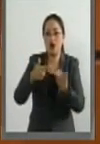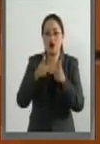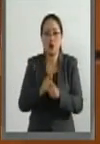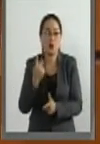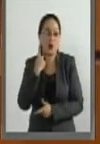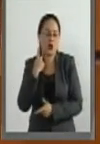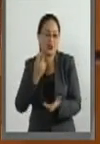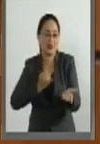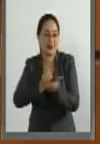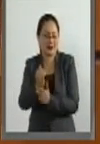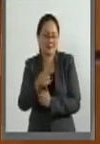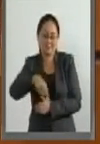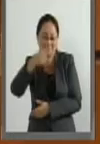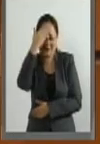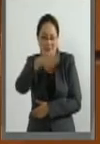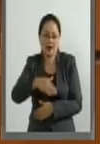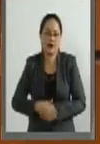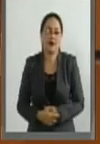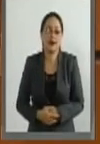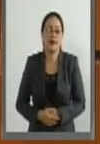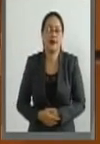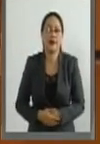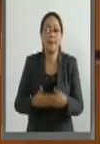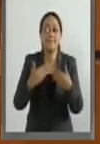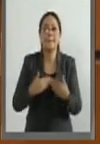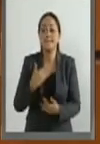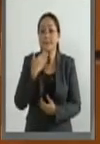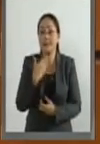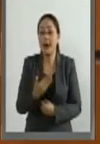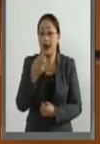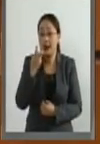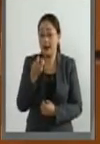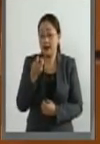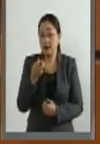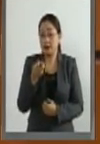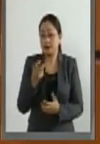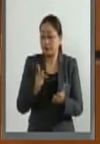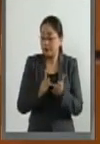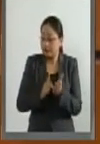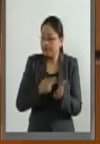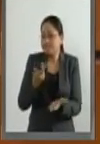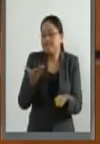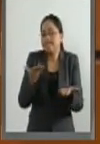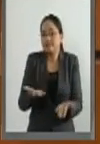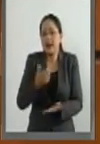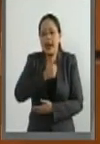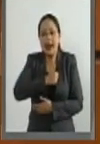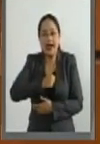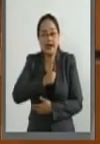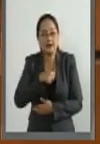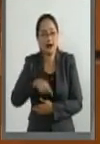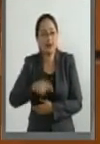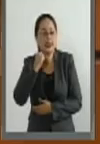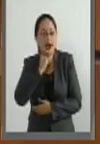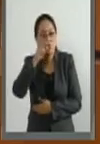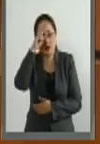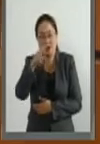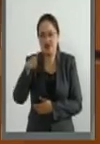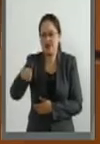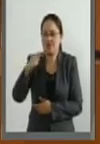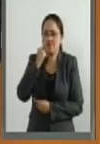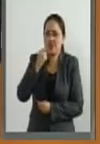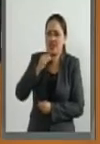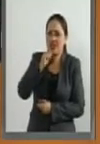decidir. Y bueno, esto hace que nuevamente, a pesar de que al Senado no le importe,